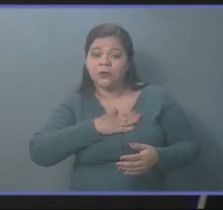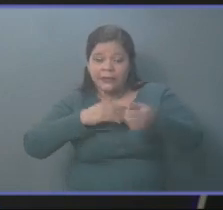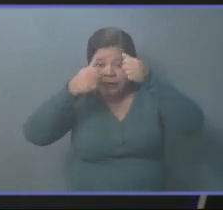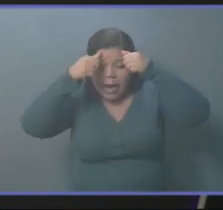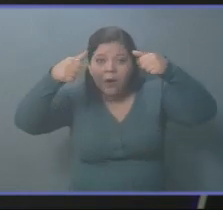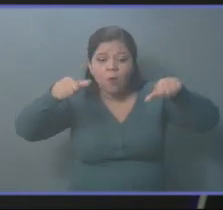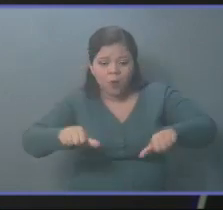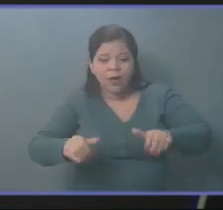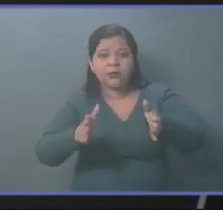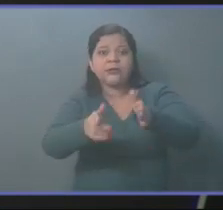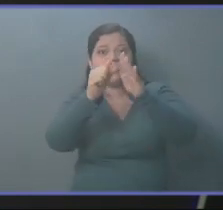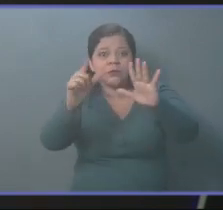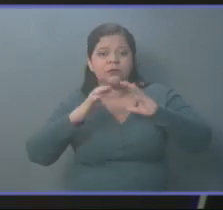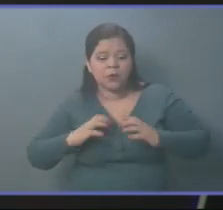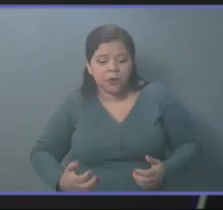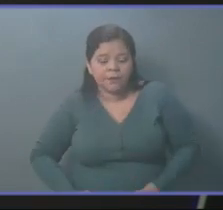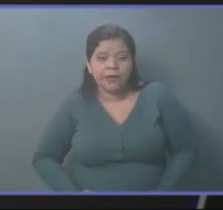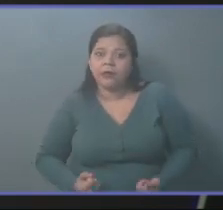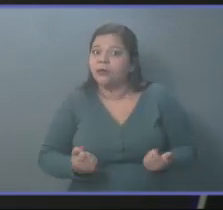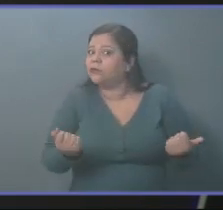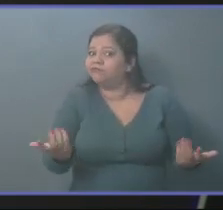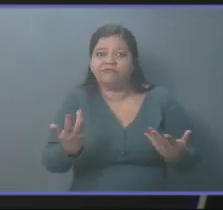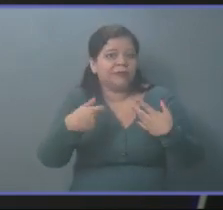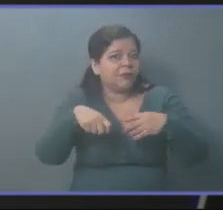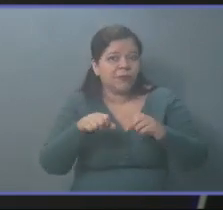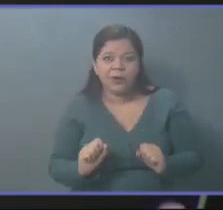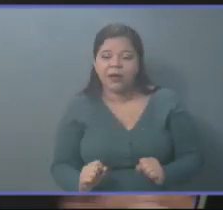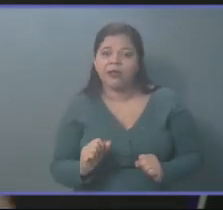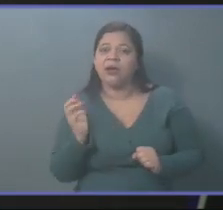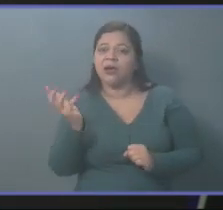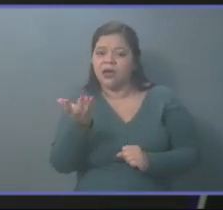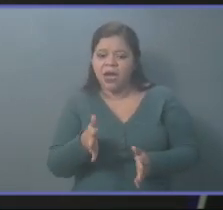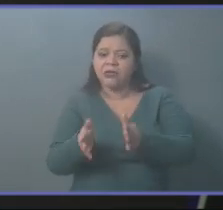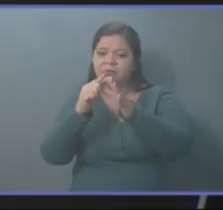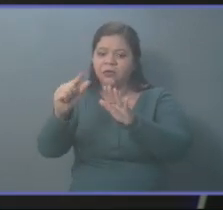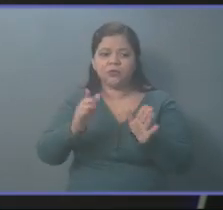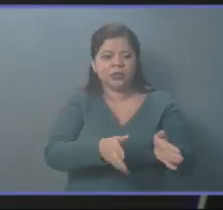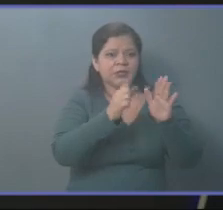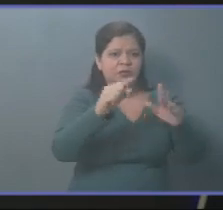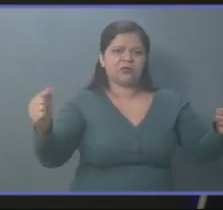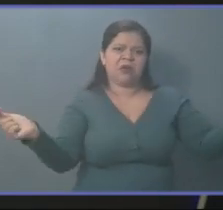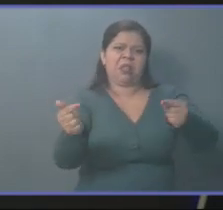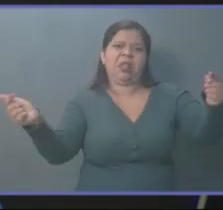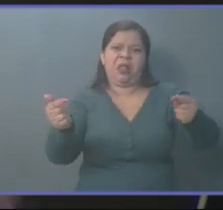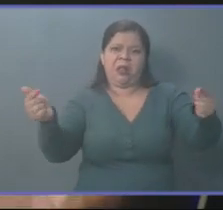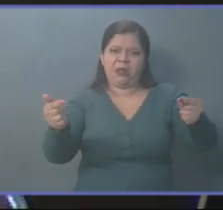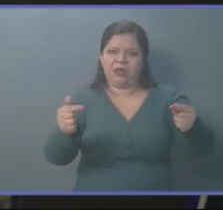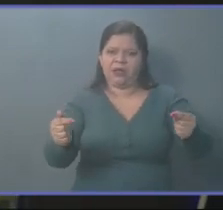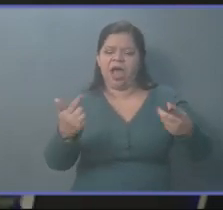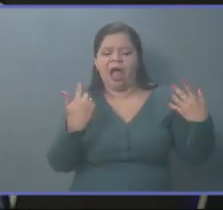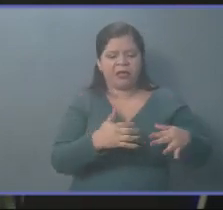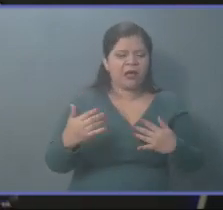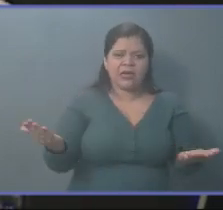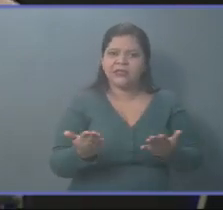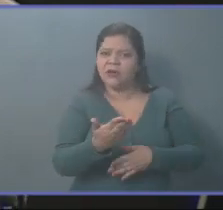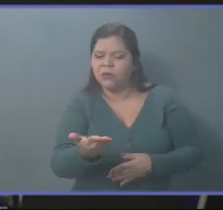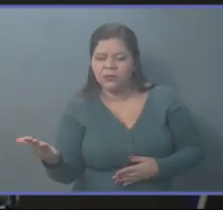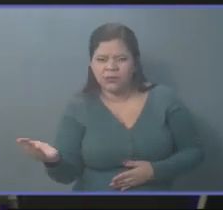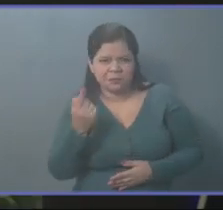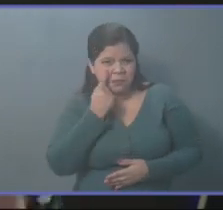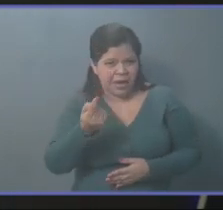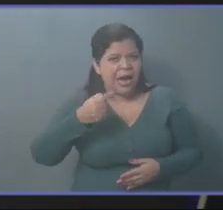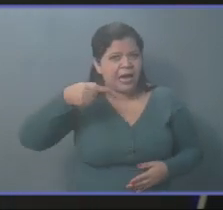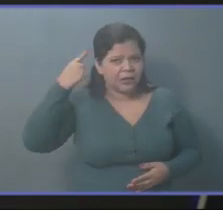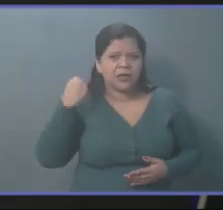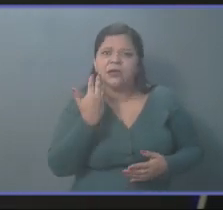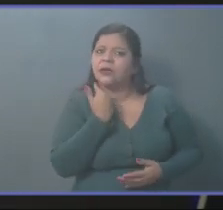entre órganos de gobierno. No es posible que por capricho los órganos actúen. Solo veamos qué es lo que sucedió el